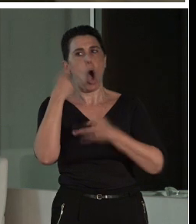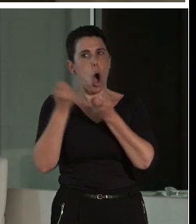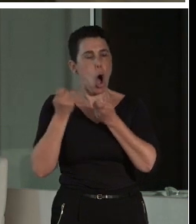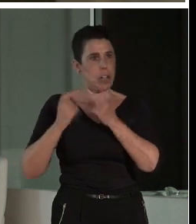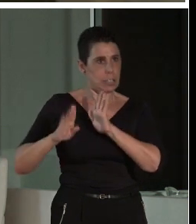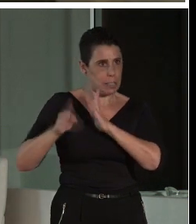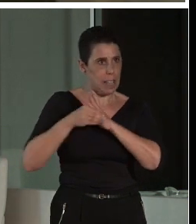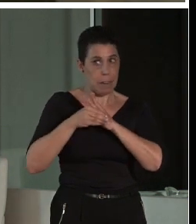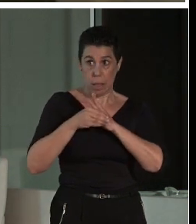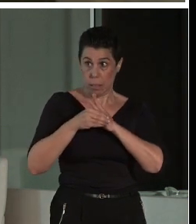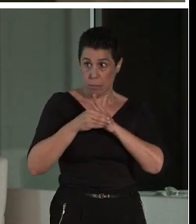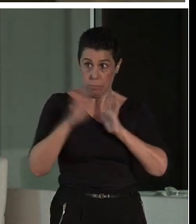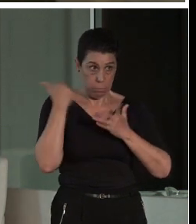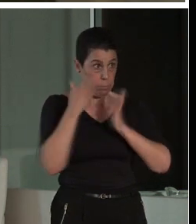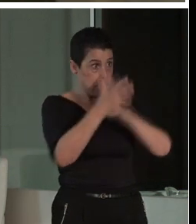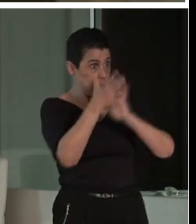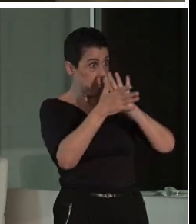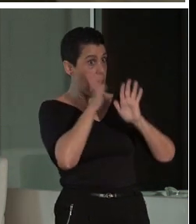patrimonio tiene tres valores,